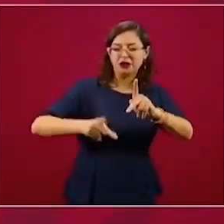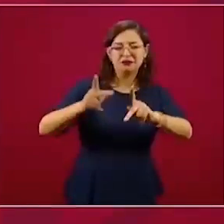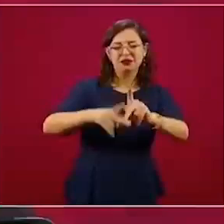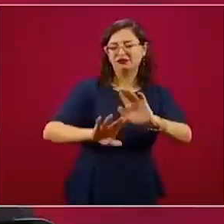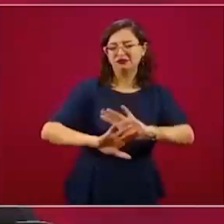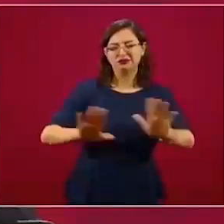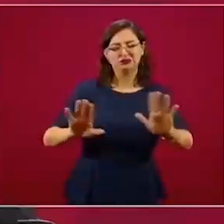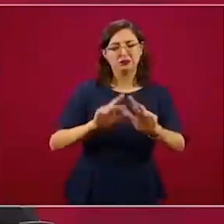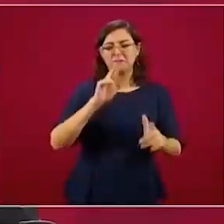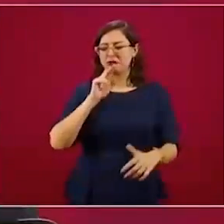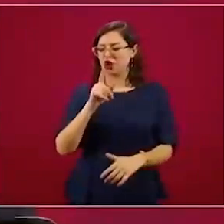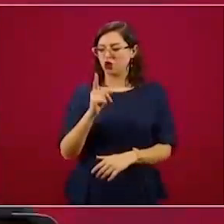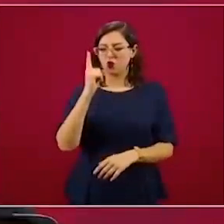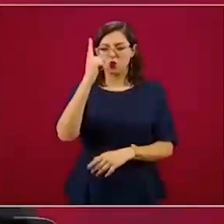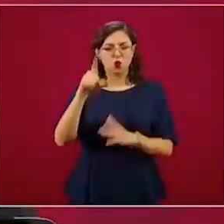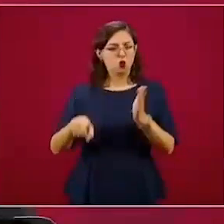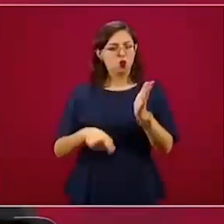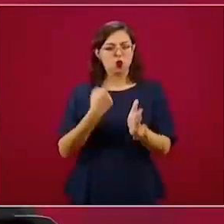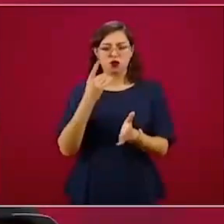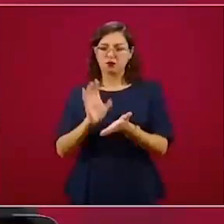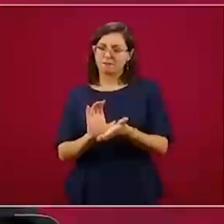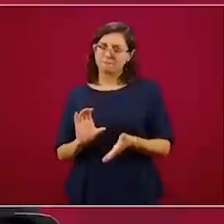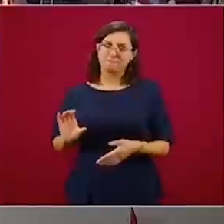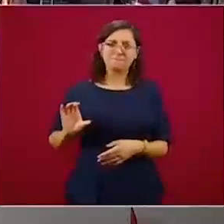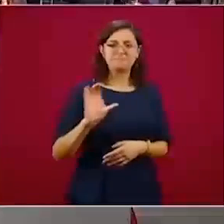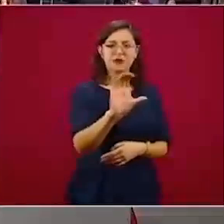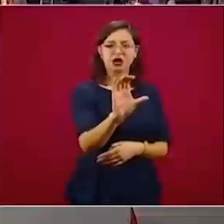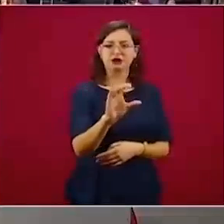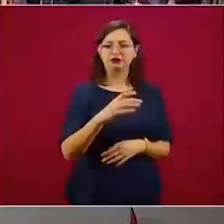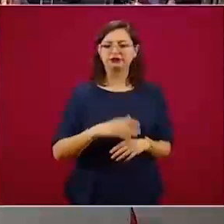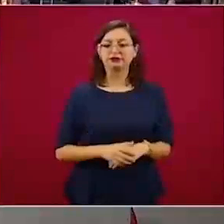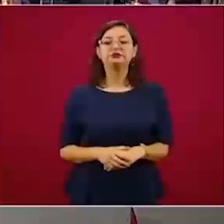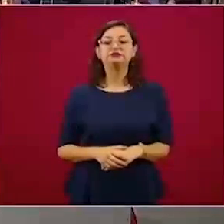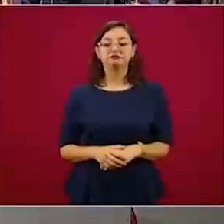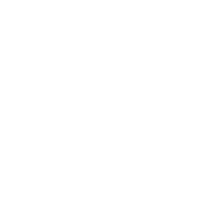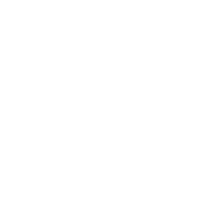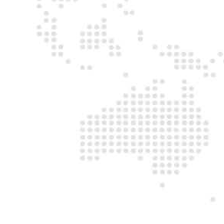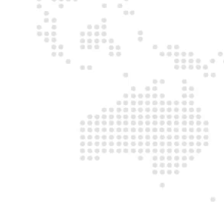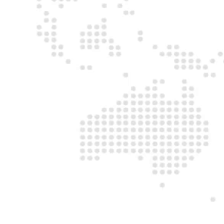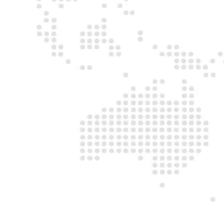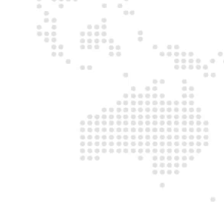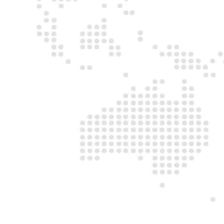a los estados, sí, van a empezar ya a entregarse los fondos.